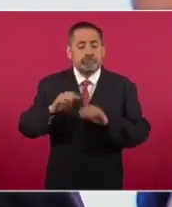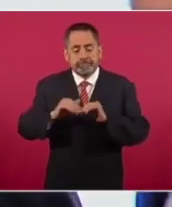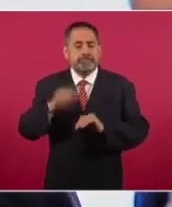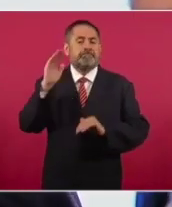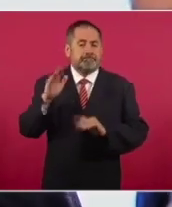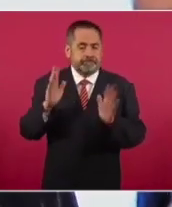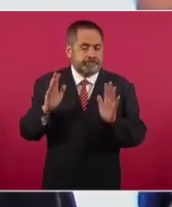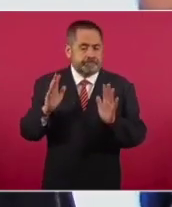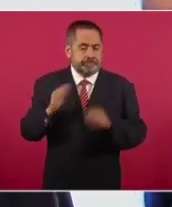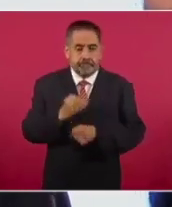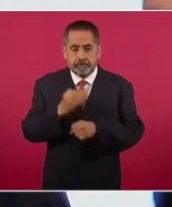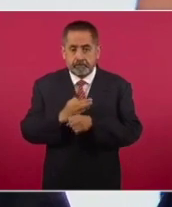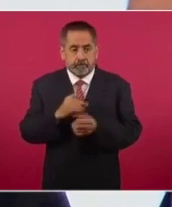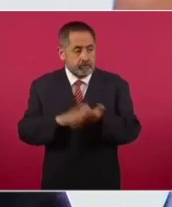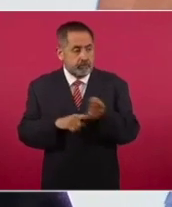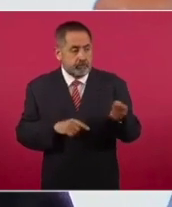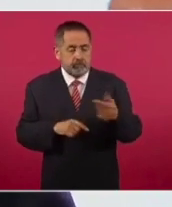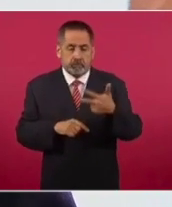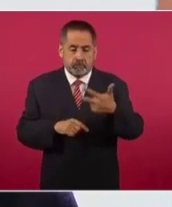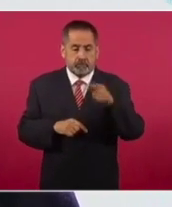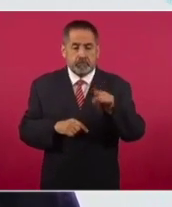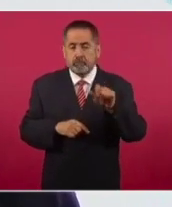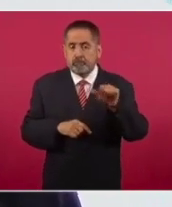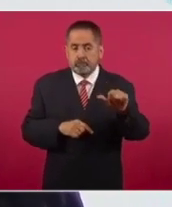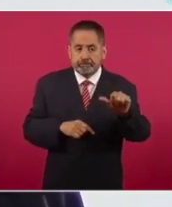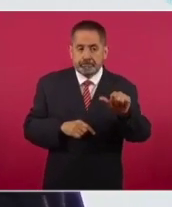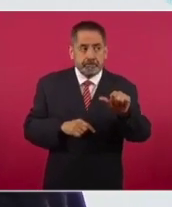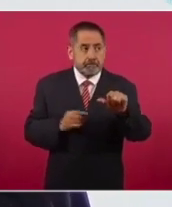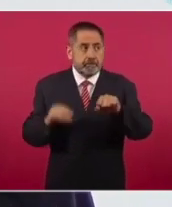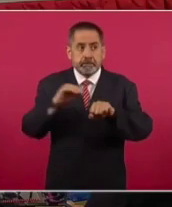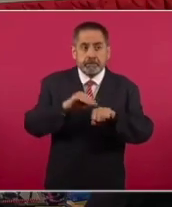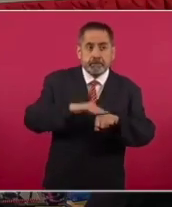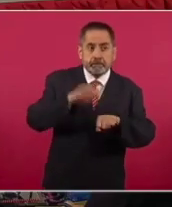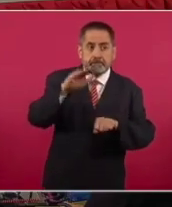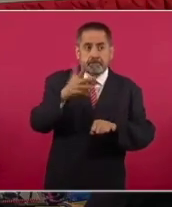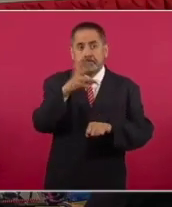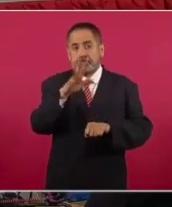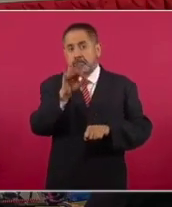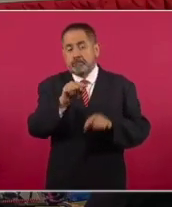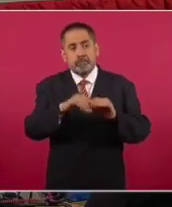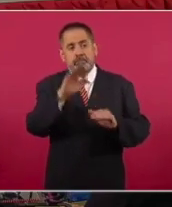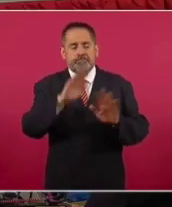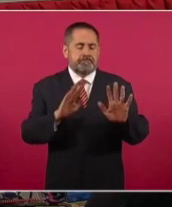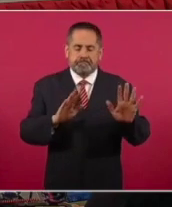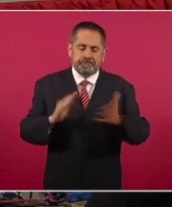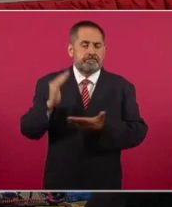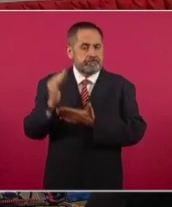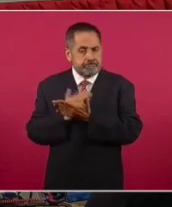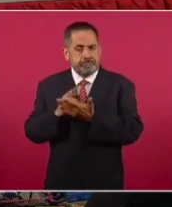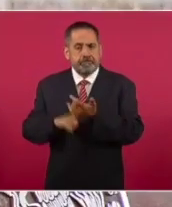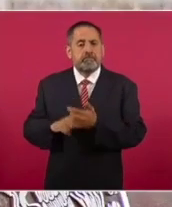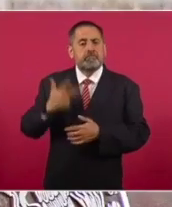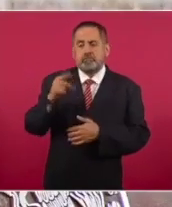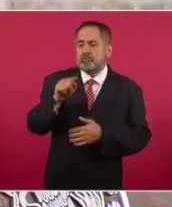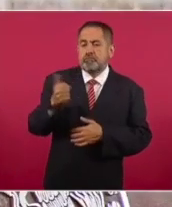a lo que hoy es de 8.16. Por eso es que, entre otras razones, la inflación de